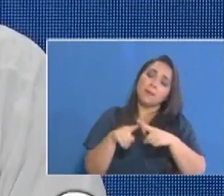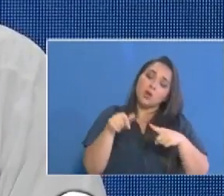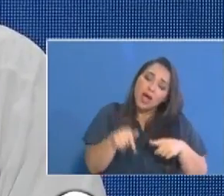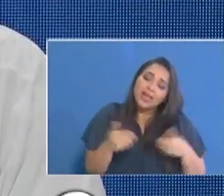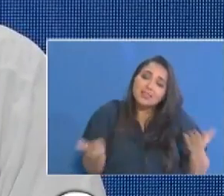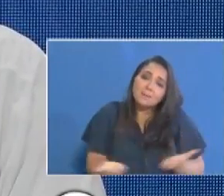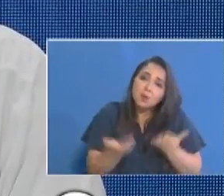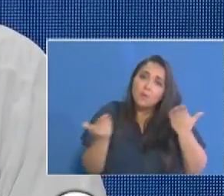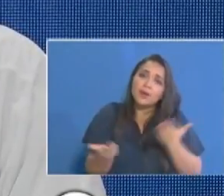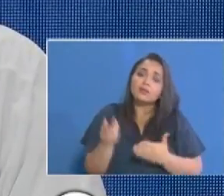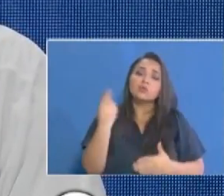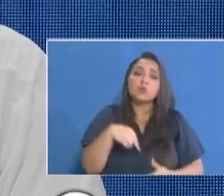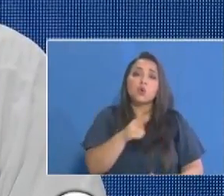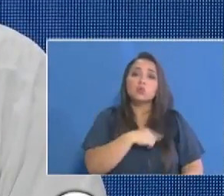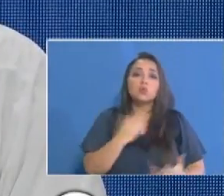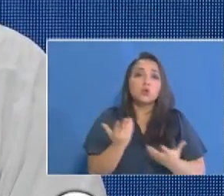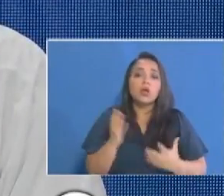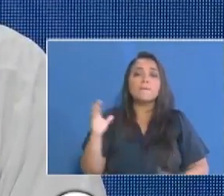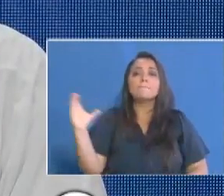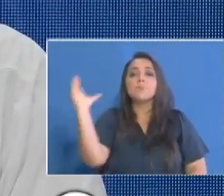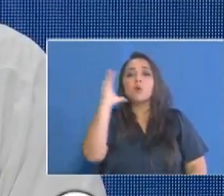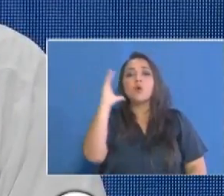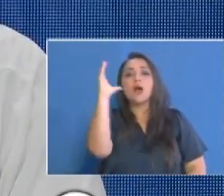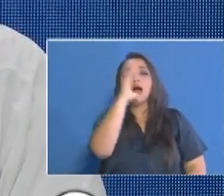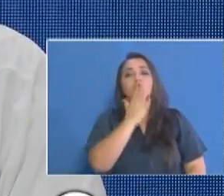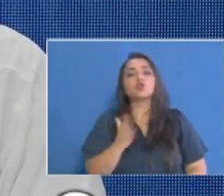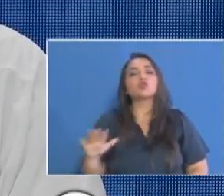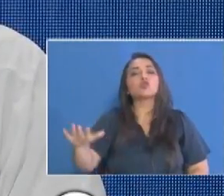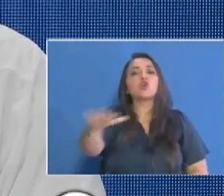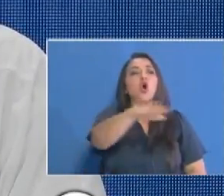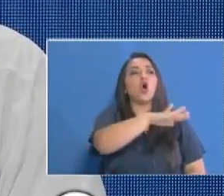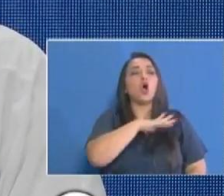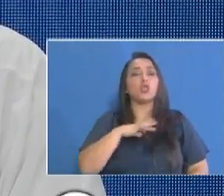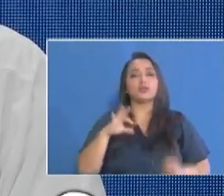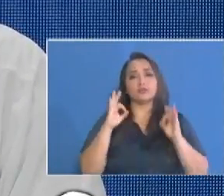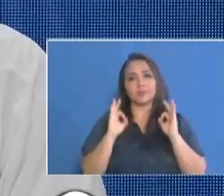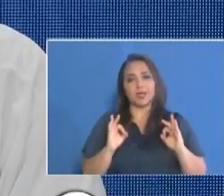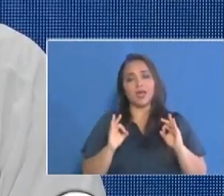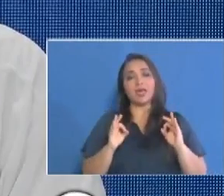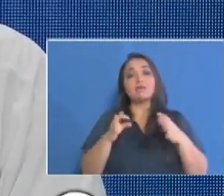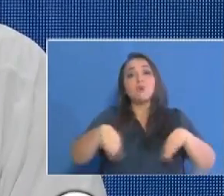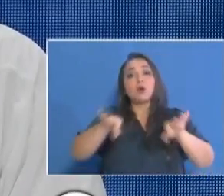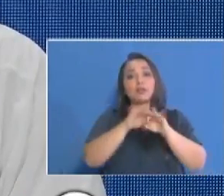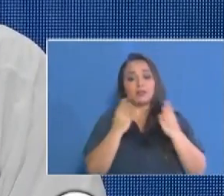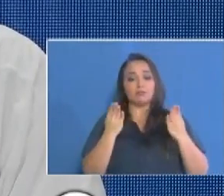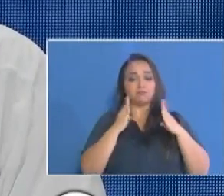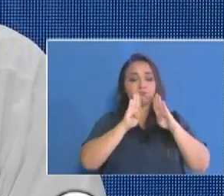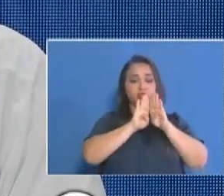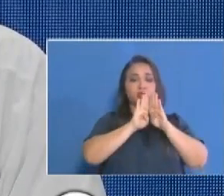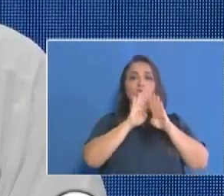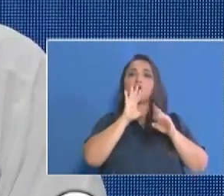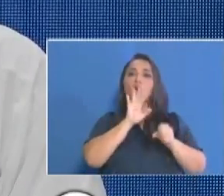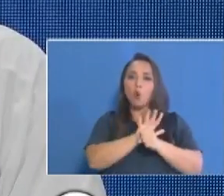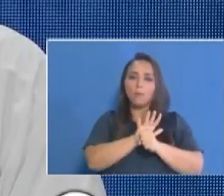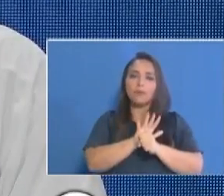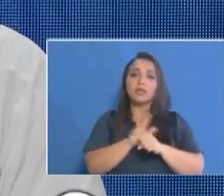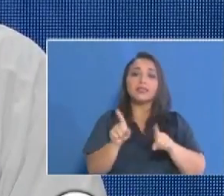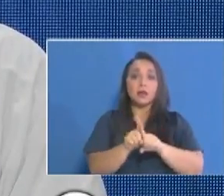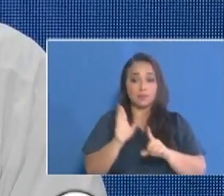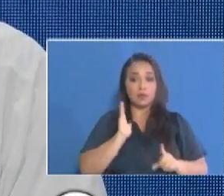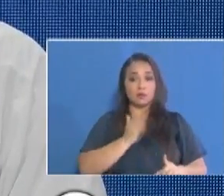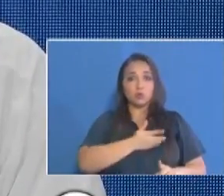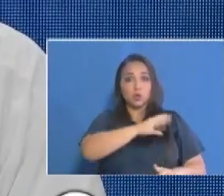estamos buscando el bienestar de todos la cuarentena se cumple incluso con nuestras unidades